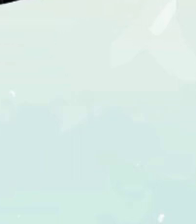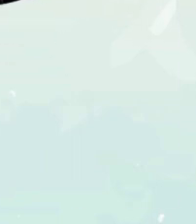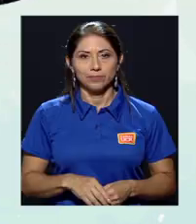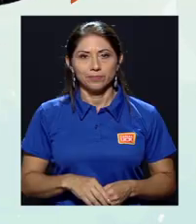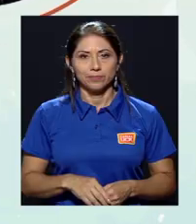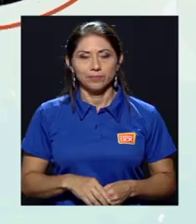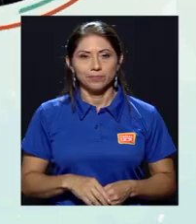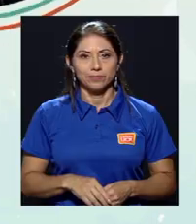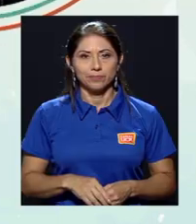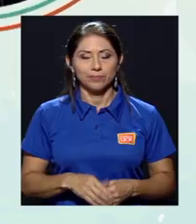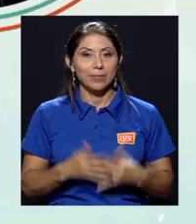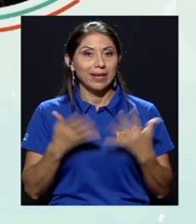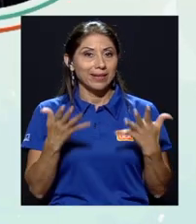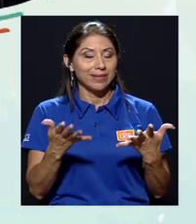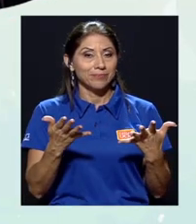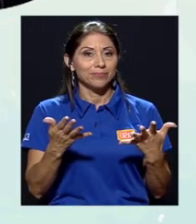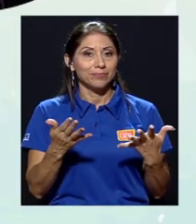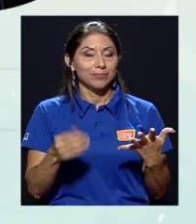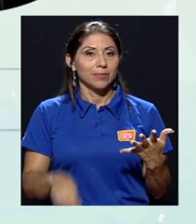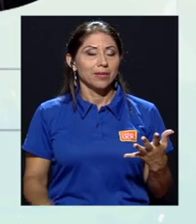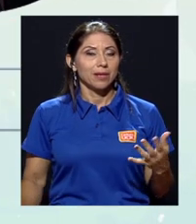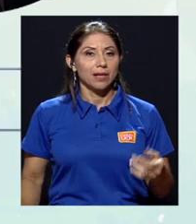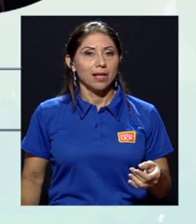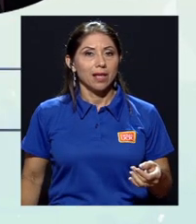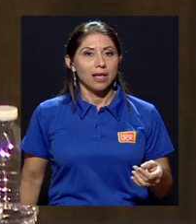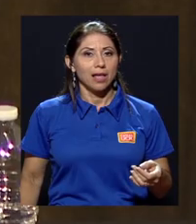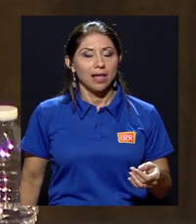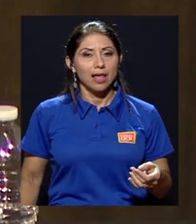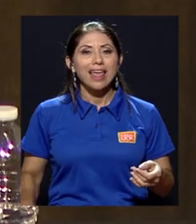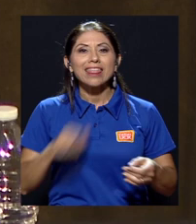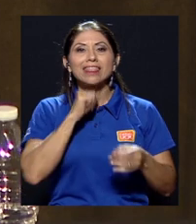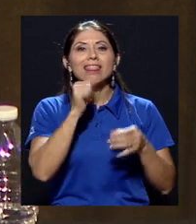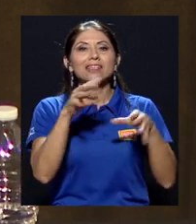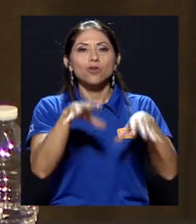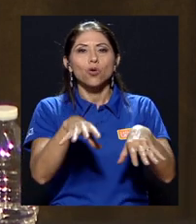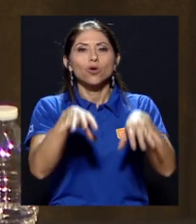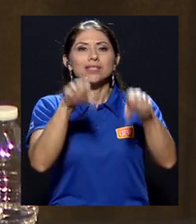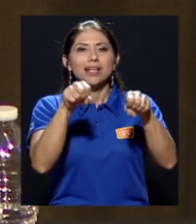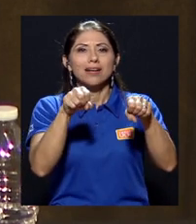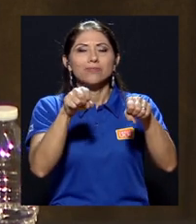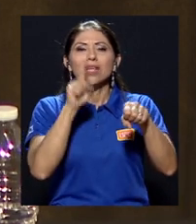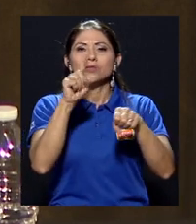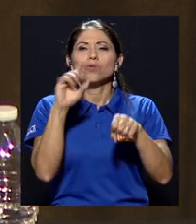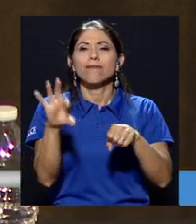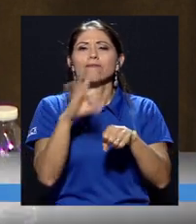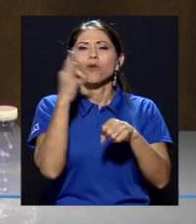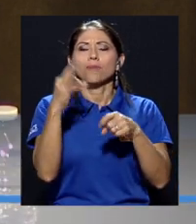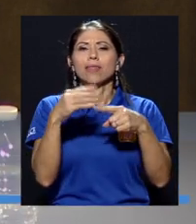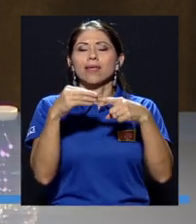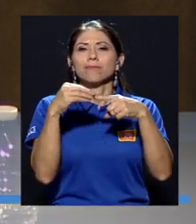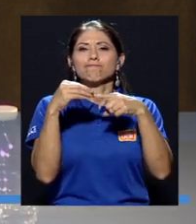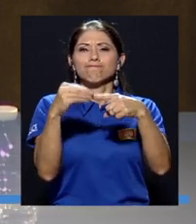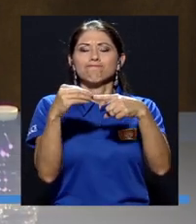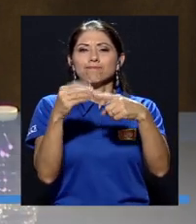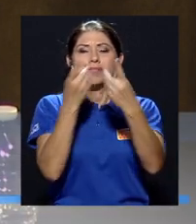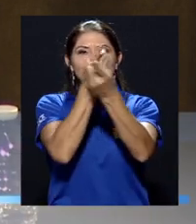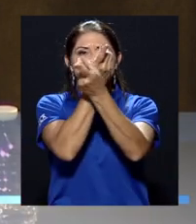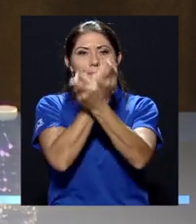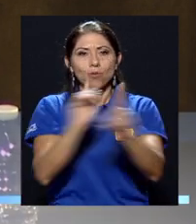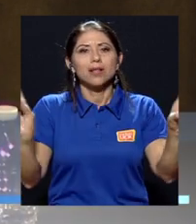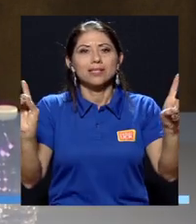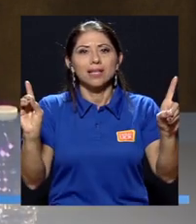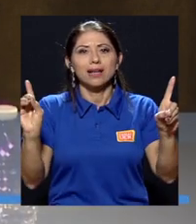Descolonizar es una manera particularmente intensa de democratizar. La